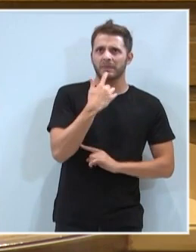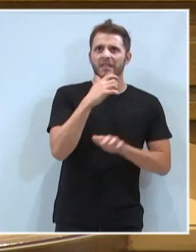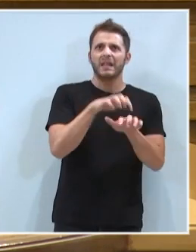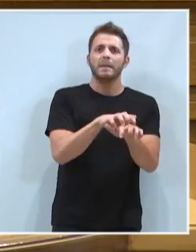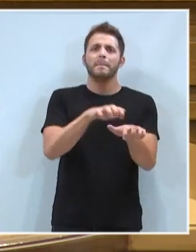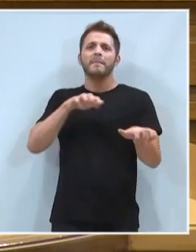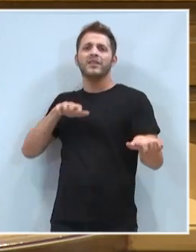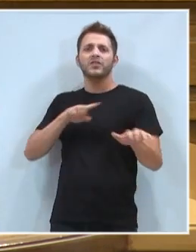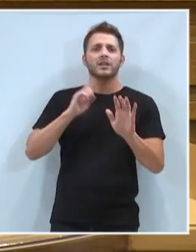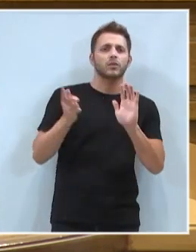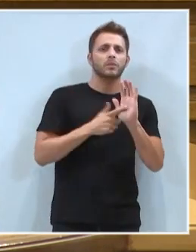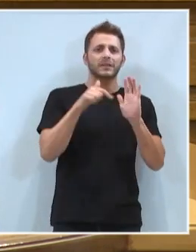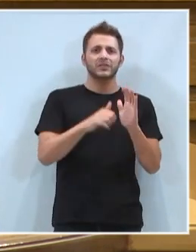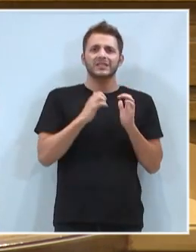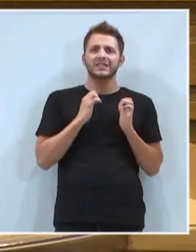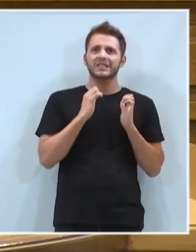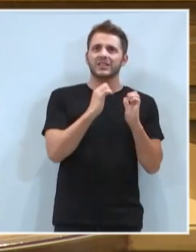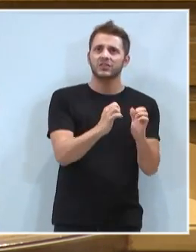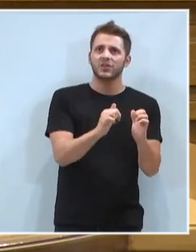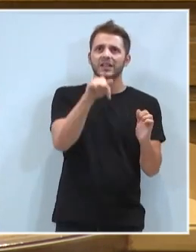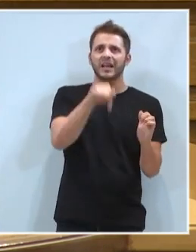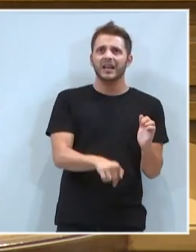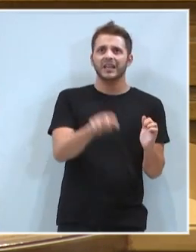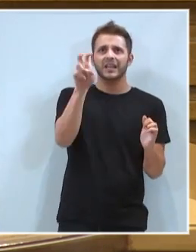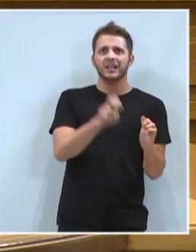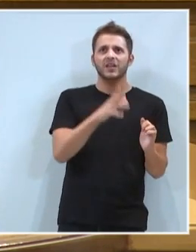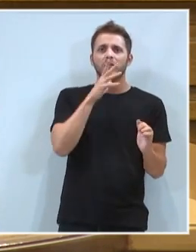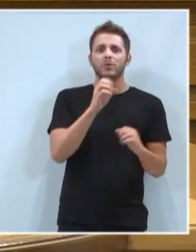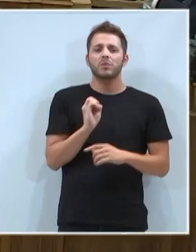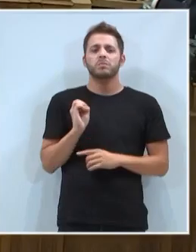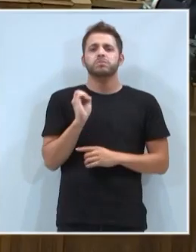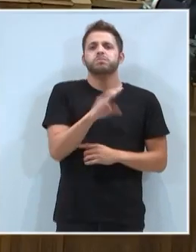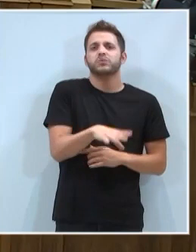absoluta en estas Cortes que está aquí por un puñado de votos.